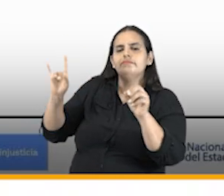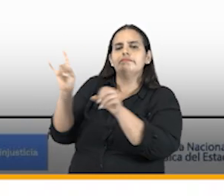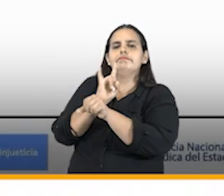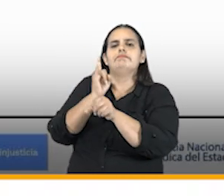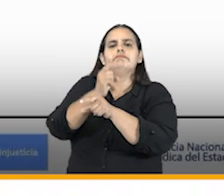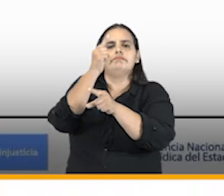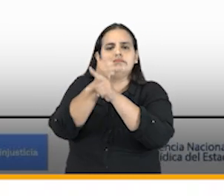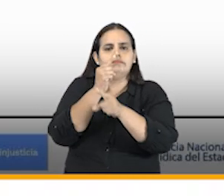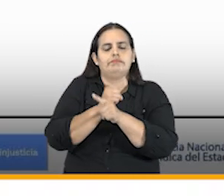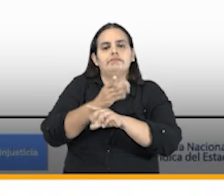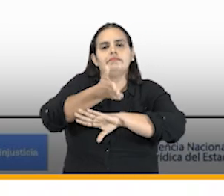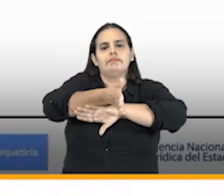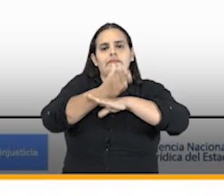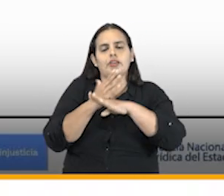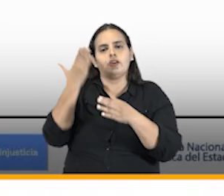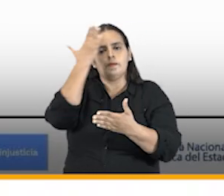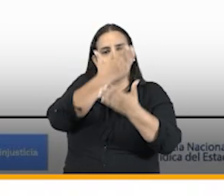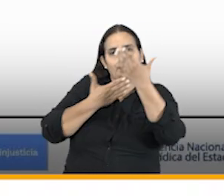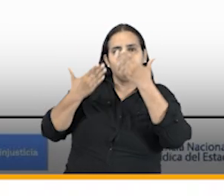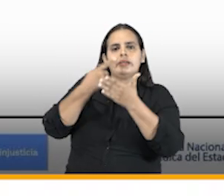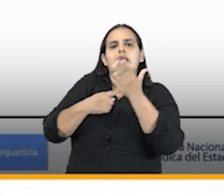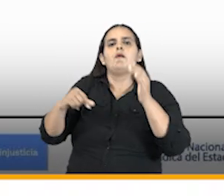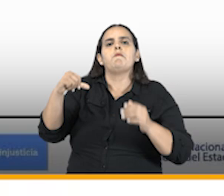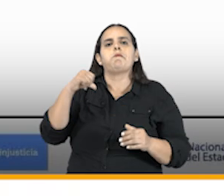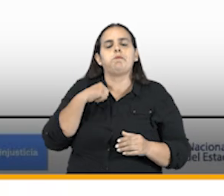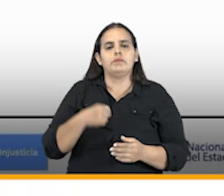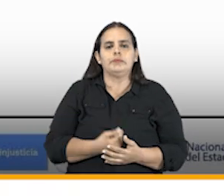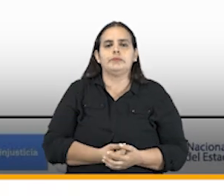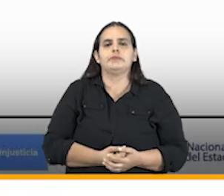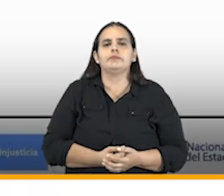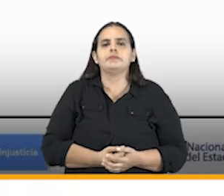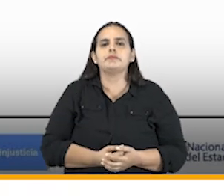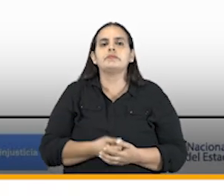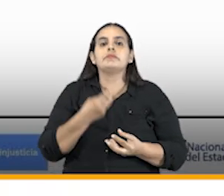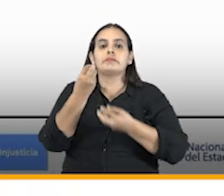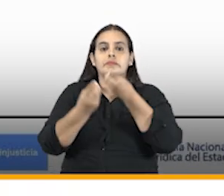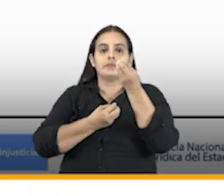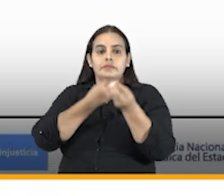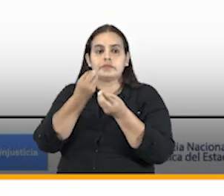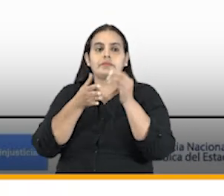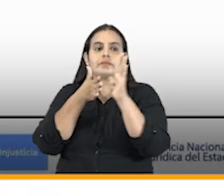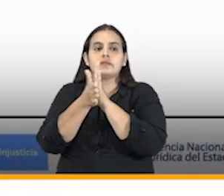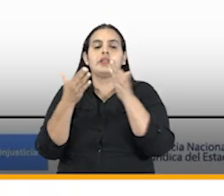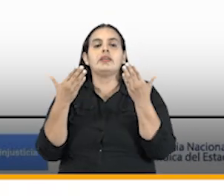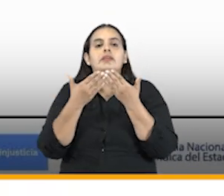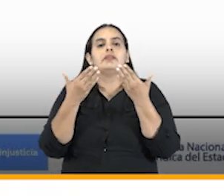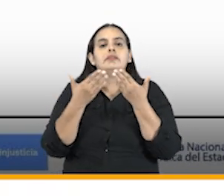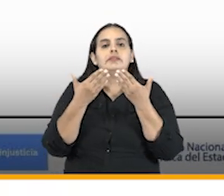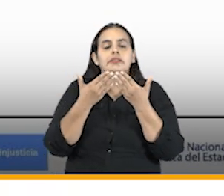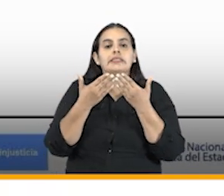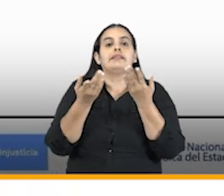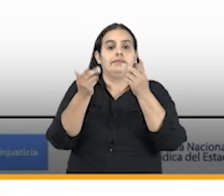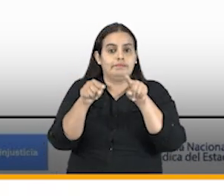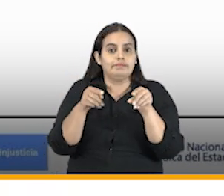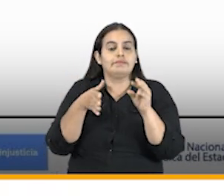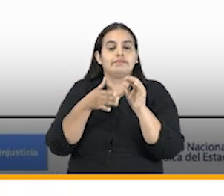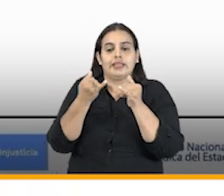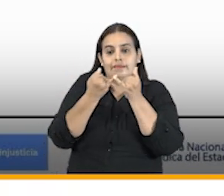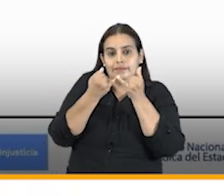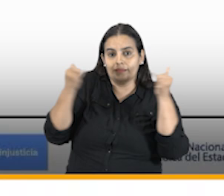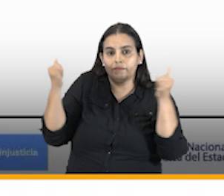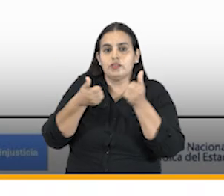eficiente de los medios de prueba de los que dispone elaboramos un estudio también un